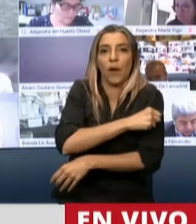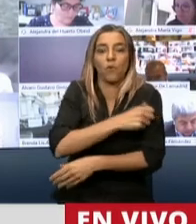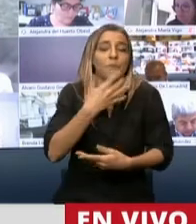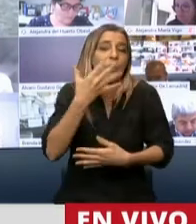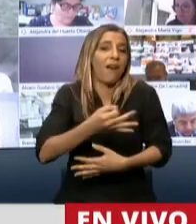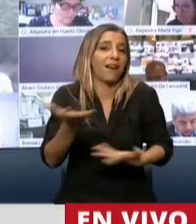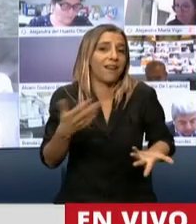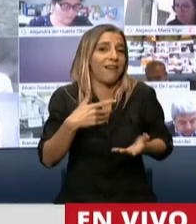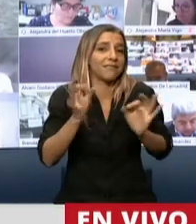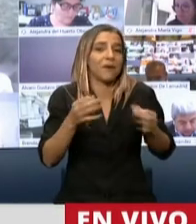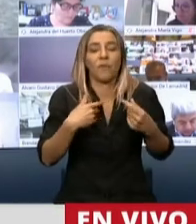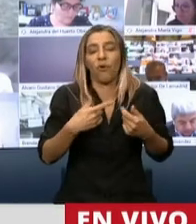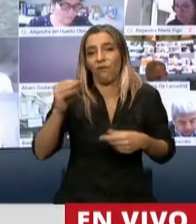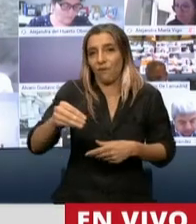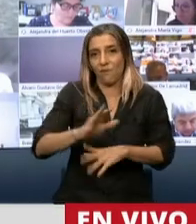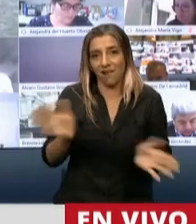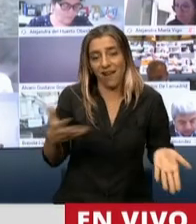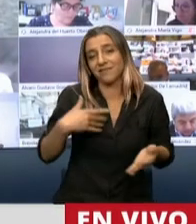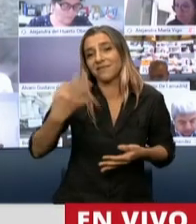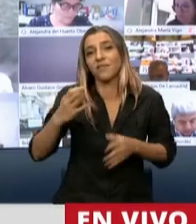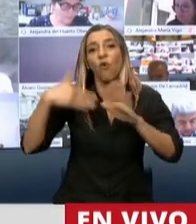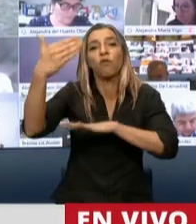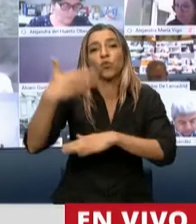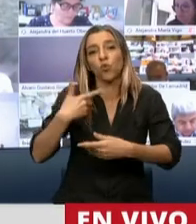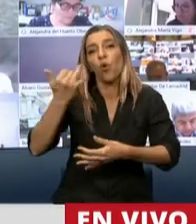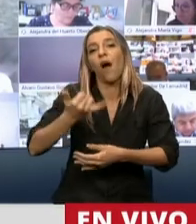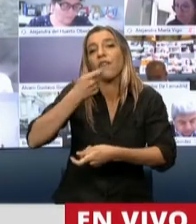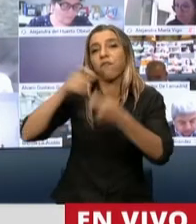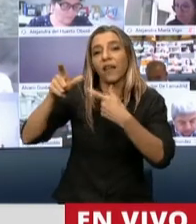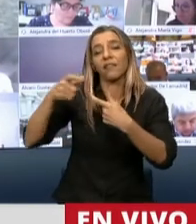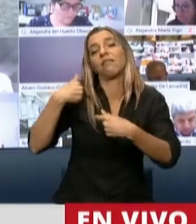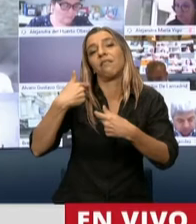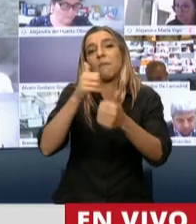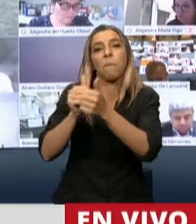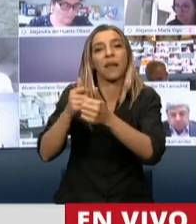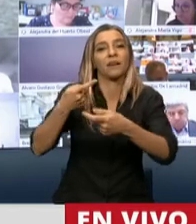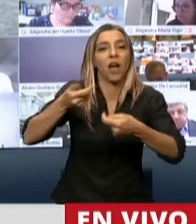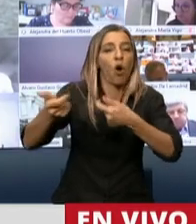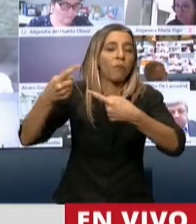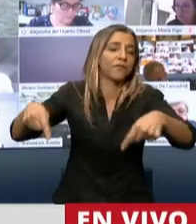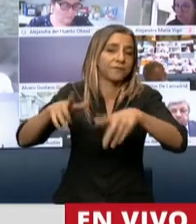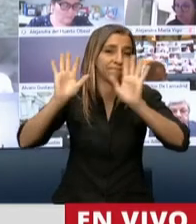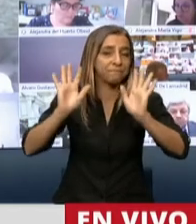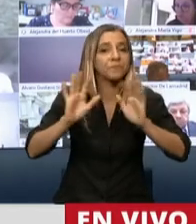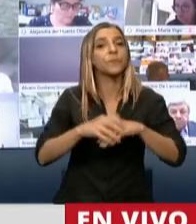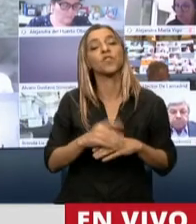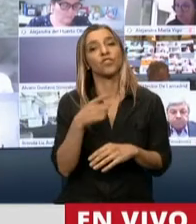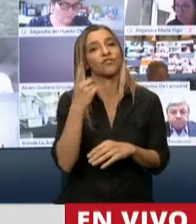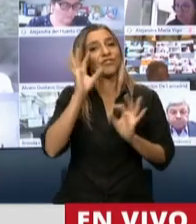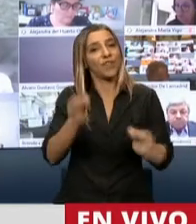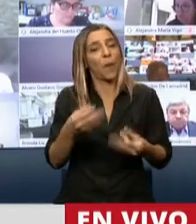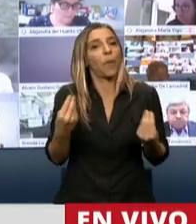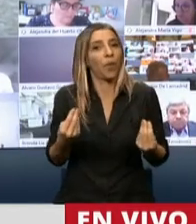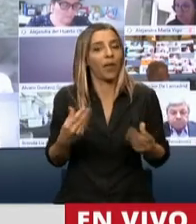contratos bilaterales con las empresas. Por eso es que frente a esa situación y frente a la llegada de las distintas